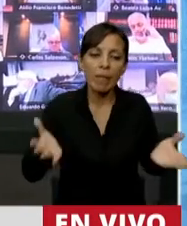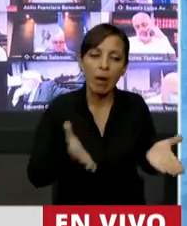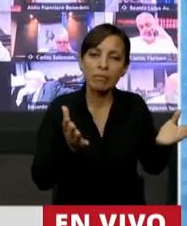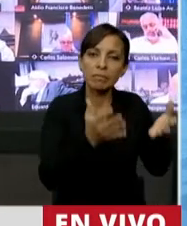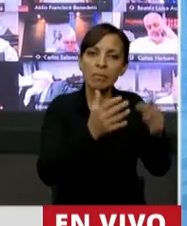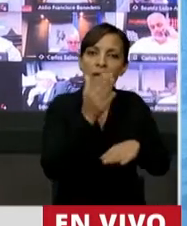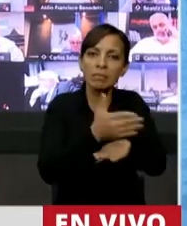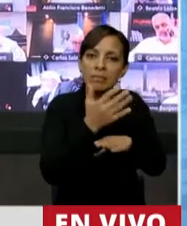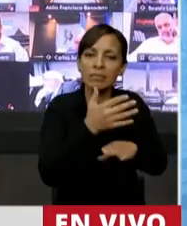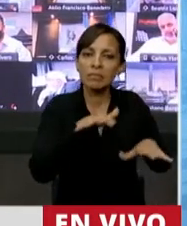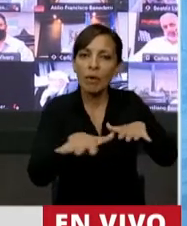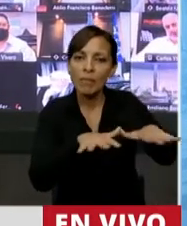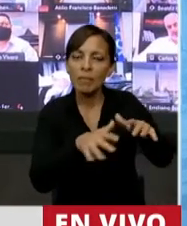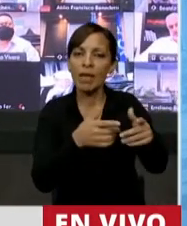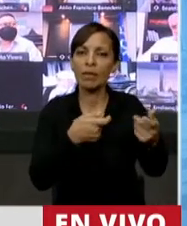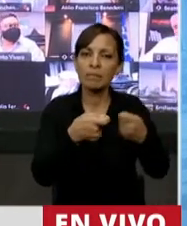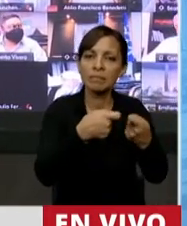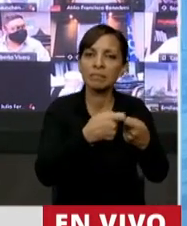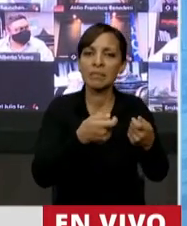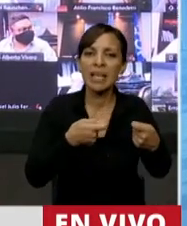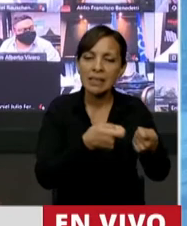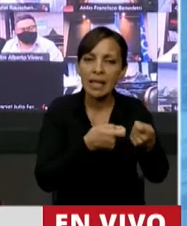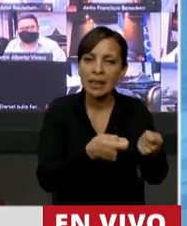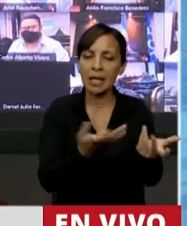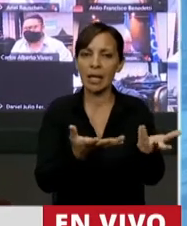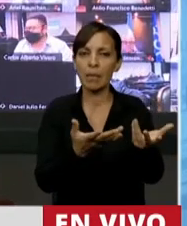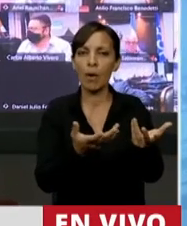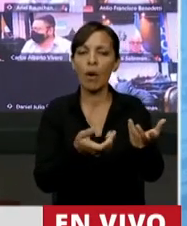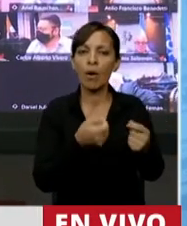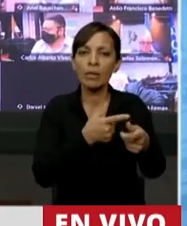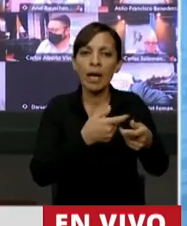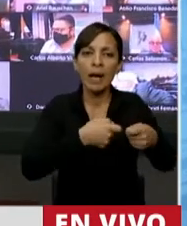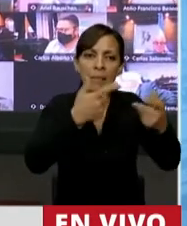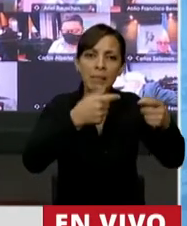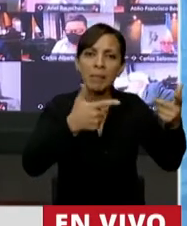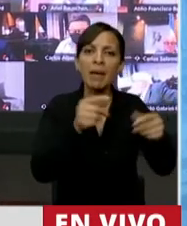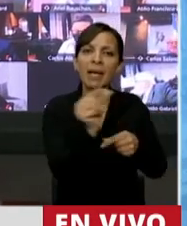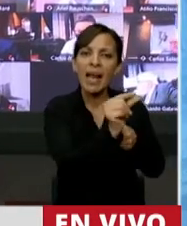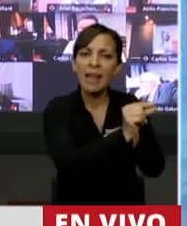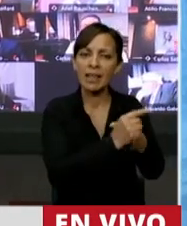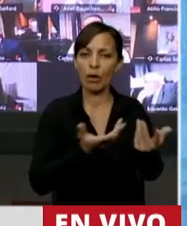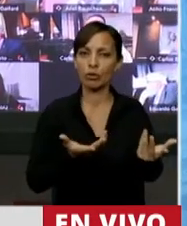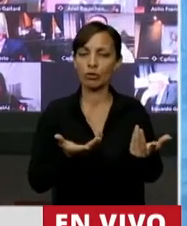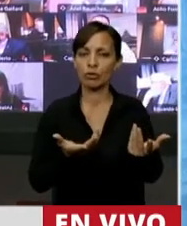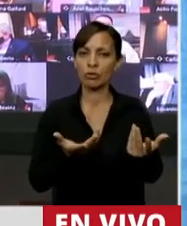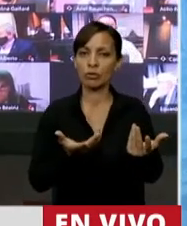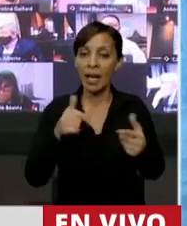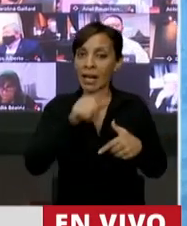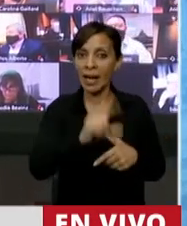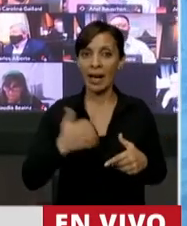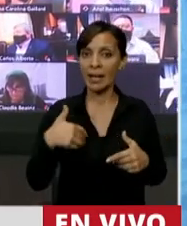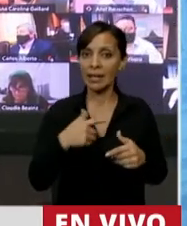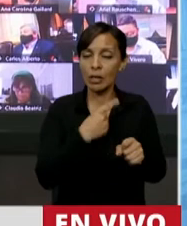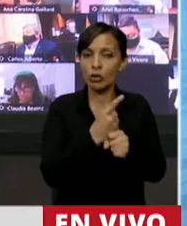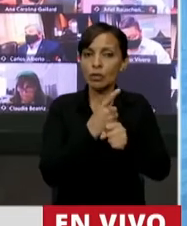A través de incentivos a la inversión, de la reducción de la carga tributaria, de la expansión del crédito. No hay margen en nuestro país